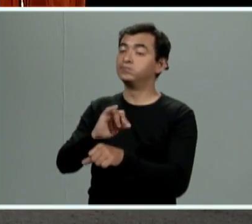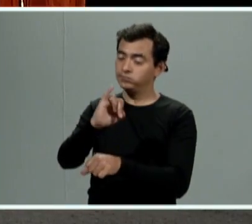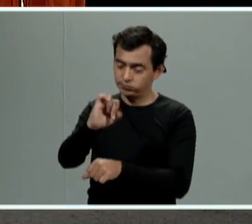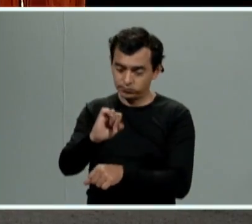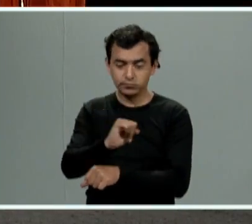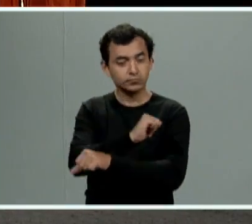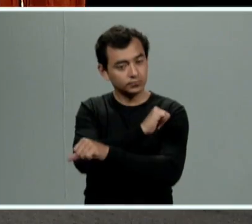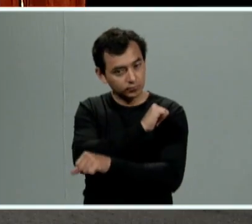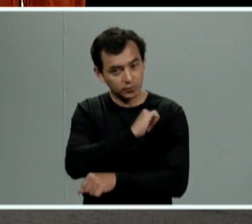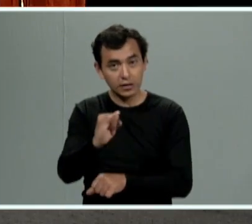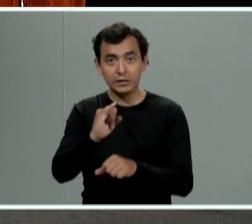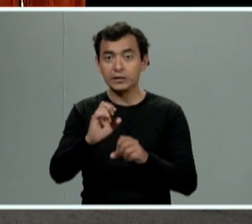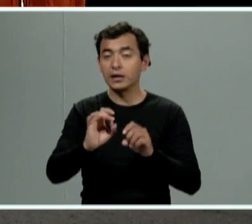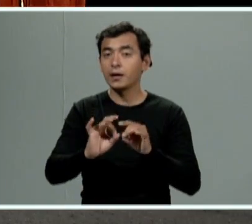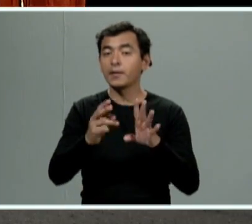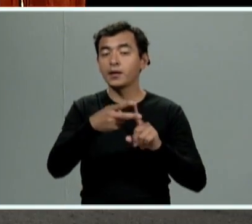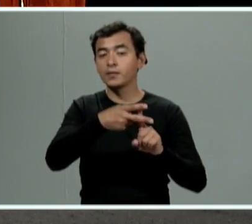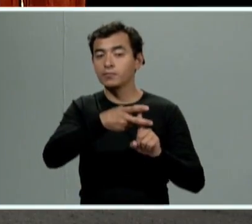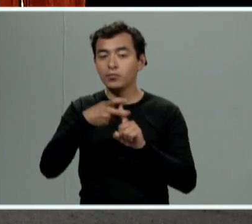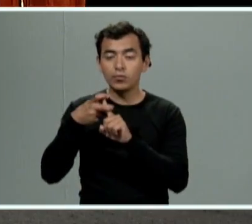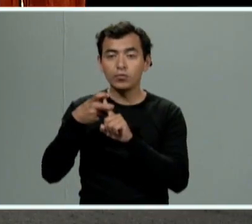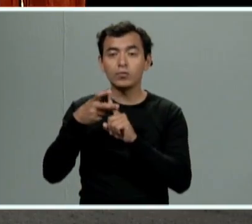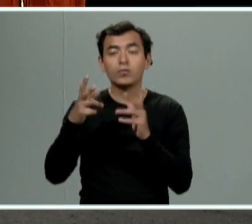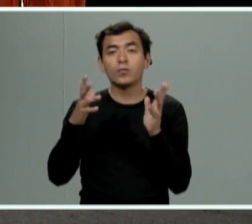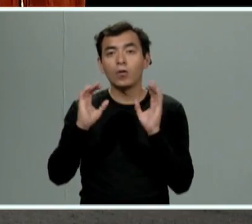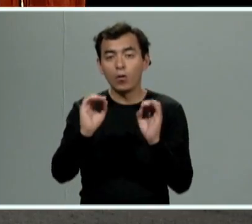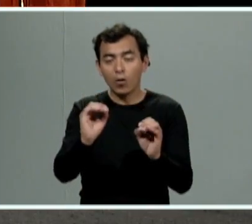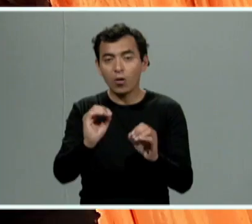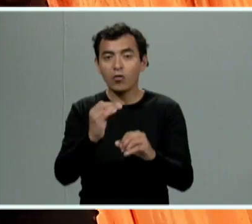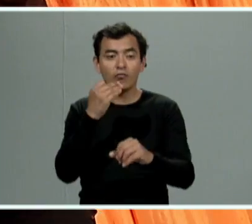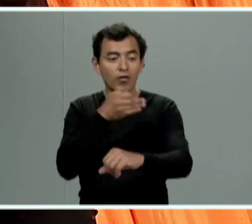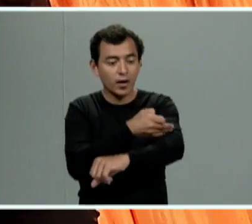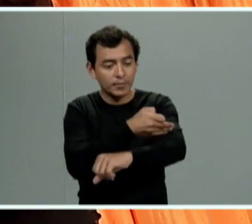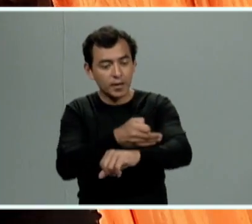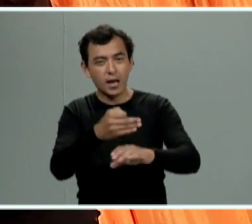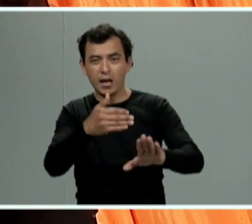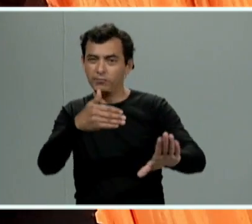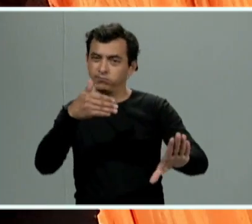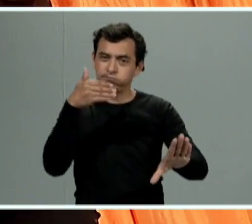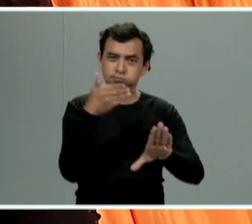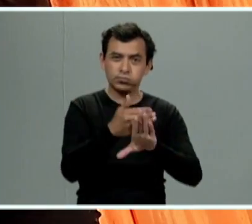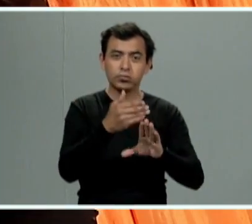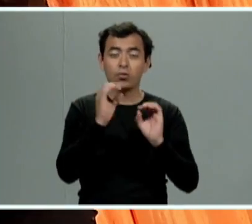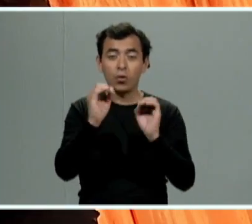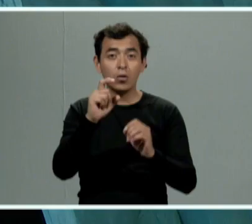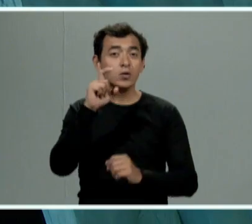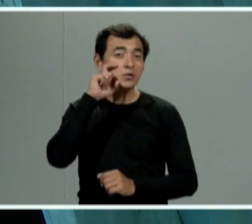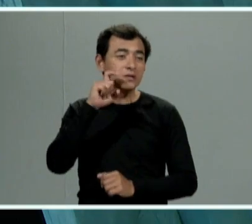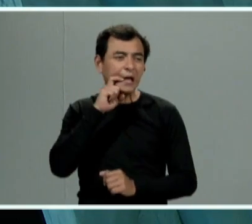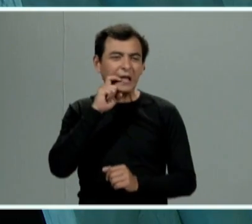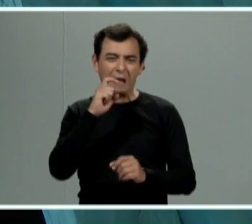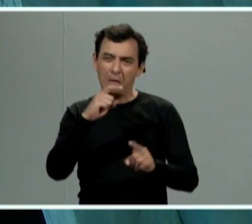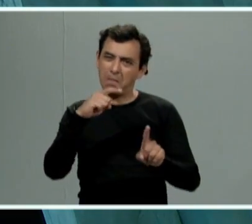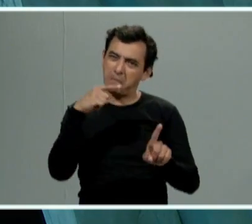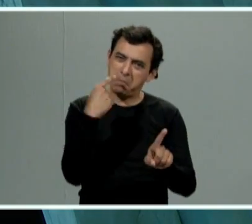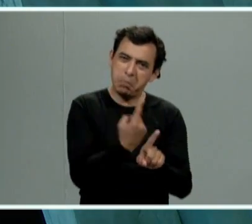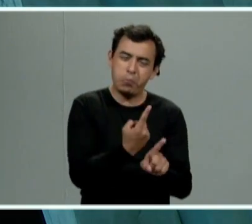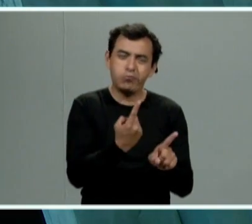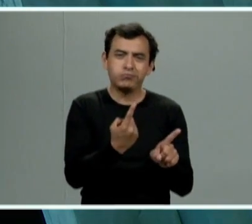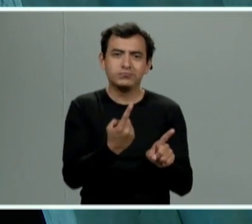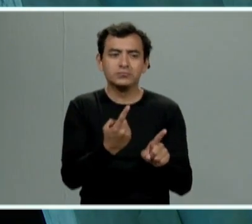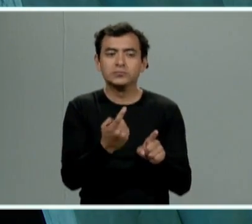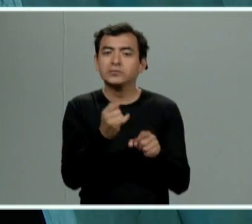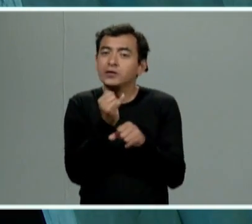víctima en casos de secuestro en casos de delitos de violencia familiar en casos de delitos de carácter sexual se resguarda esa identidad